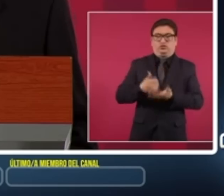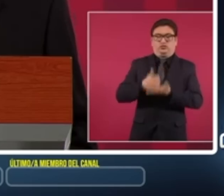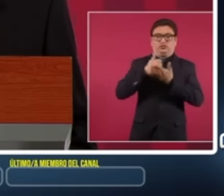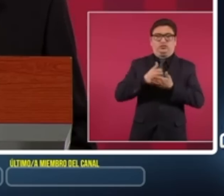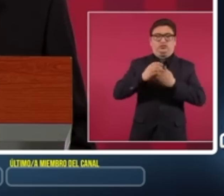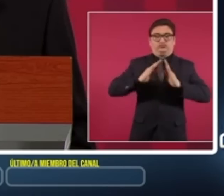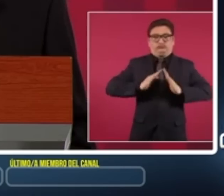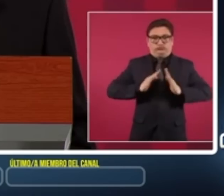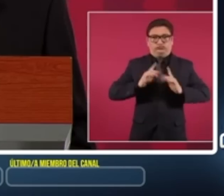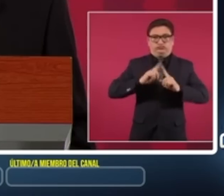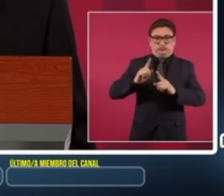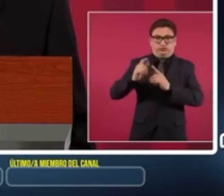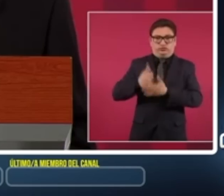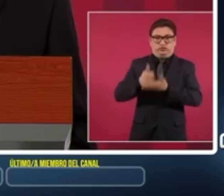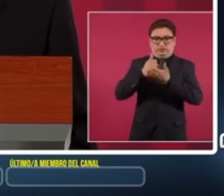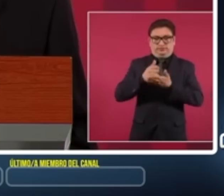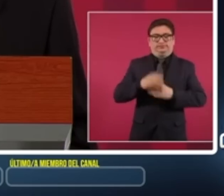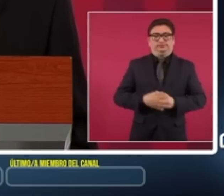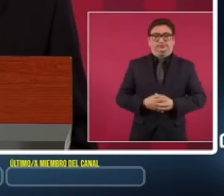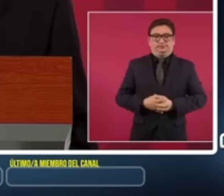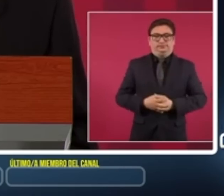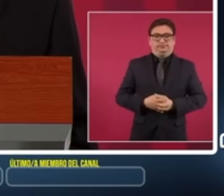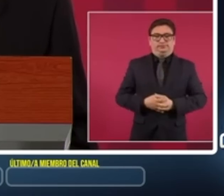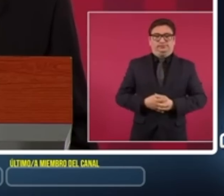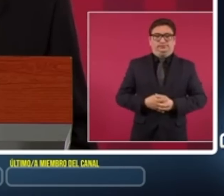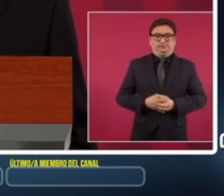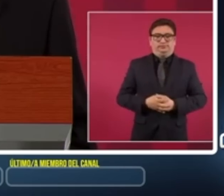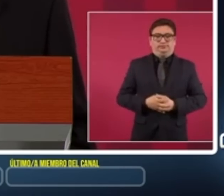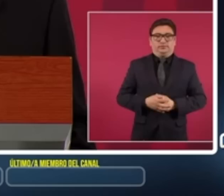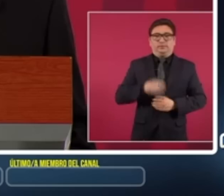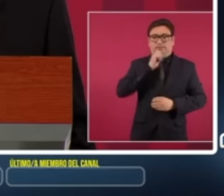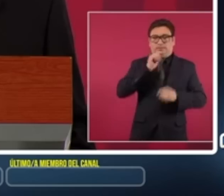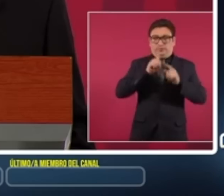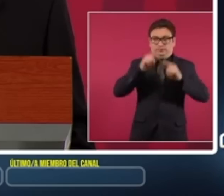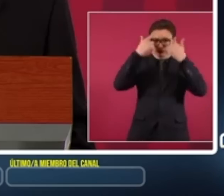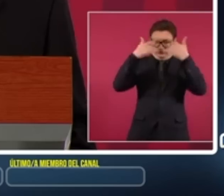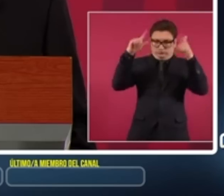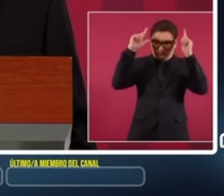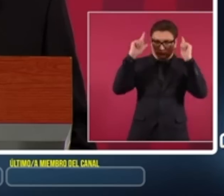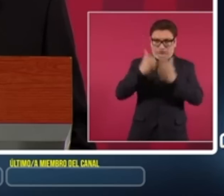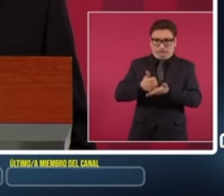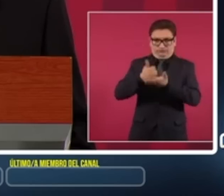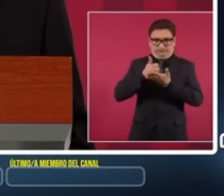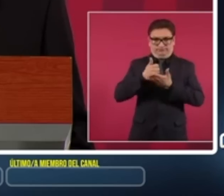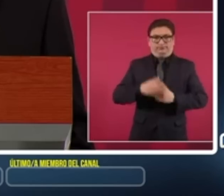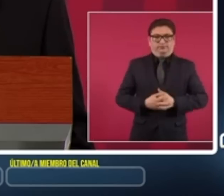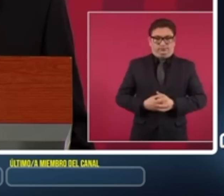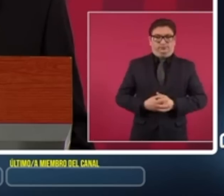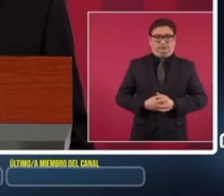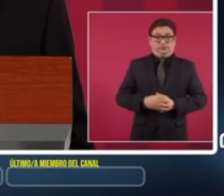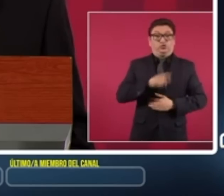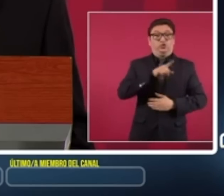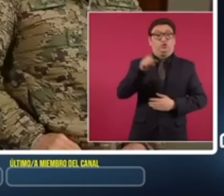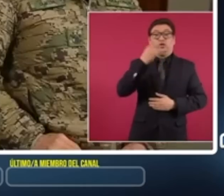de la Secretaría de Secretaría la Defensa, de la Secretaría de Marina. Nada más